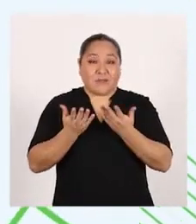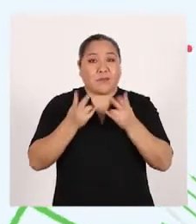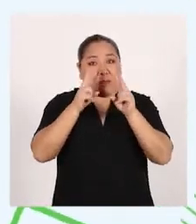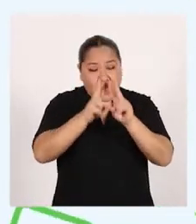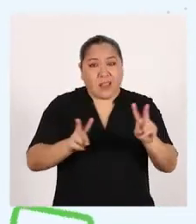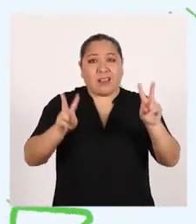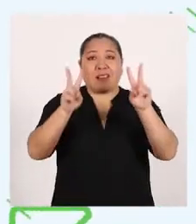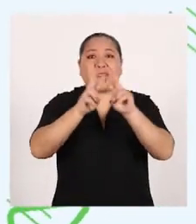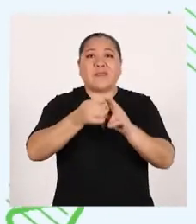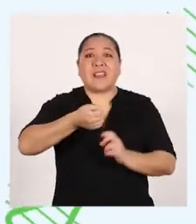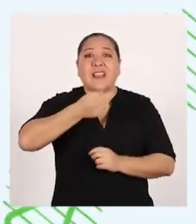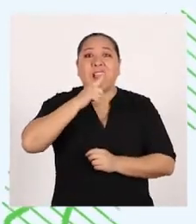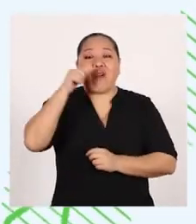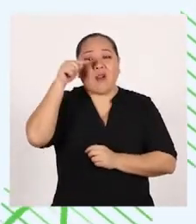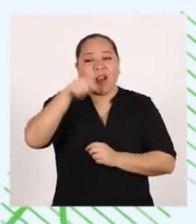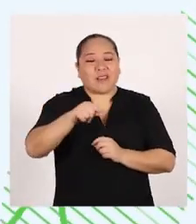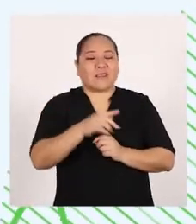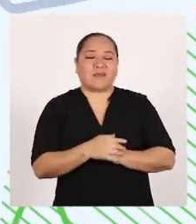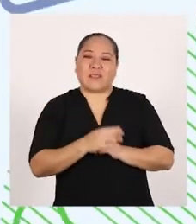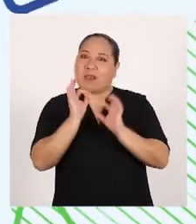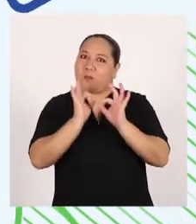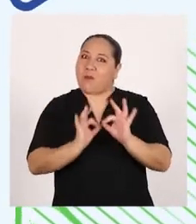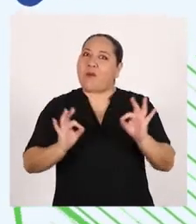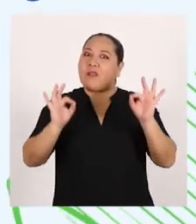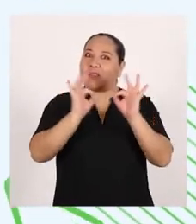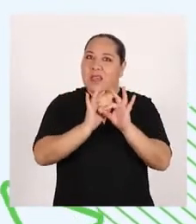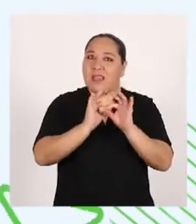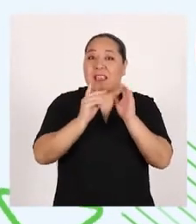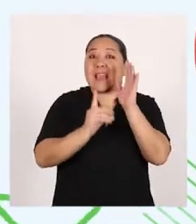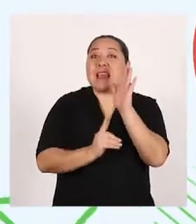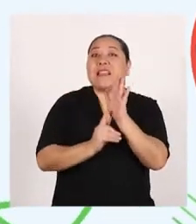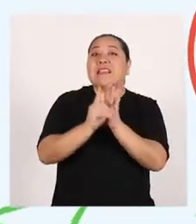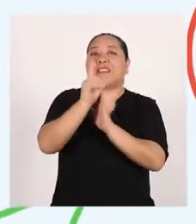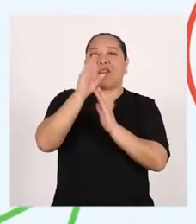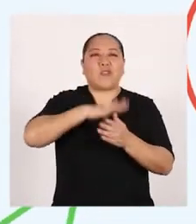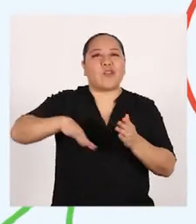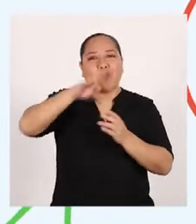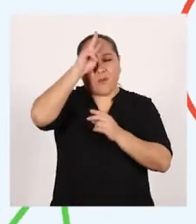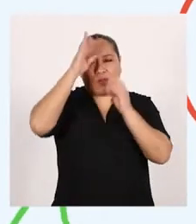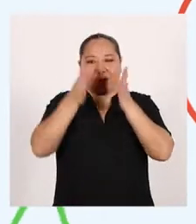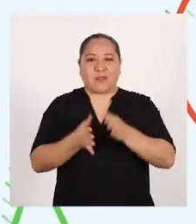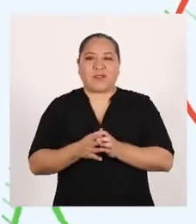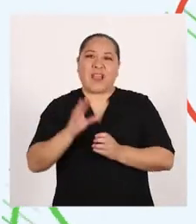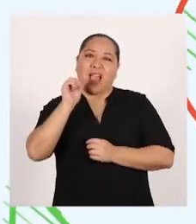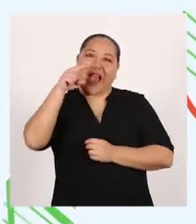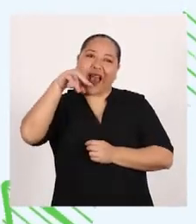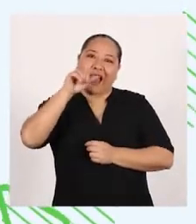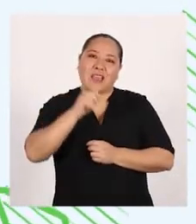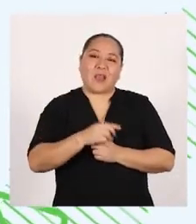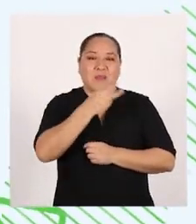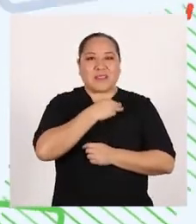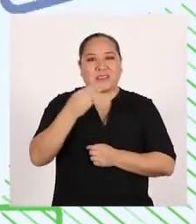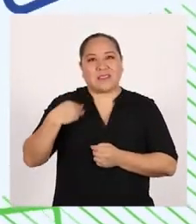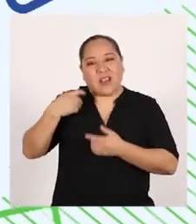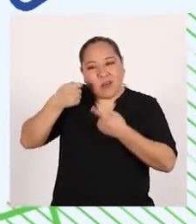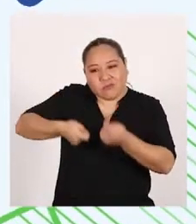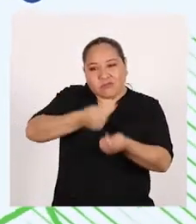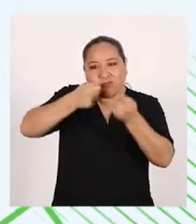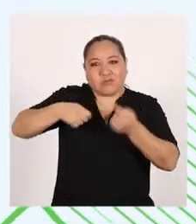Valoremos el agua como fuente de riqueza Y desarrollo para todos los peruanos Autoridad Nacional del Agua Ministerio de Agricultura